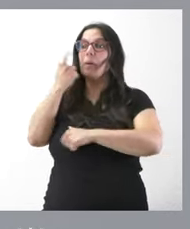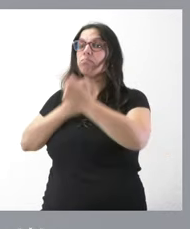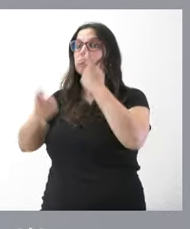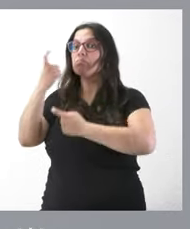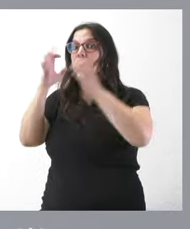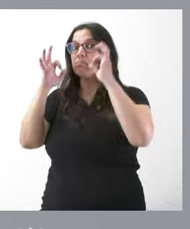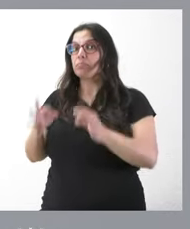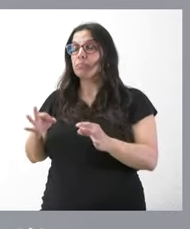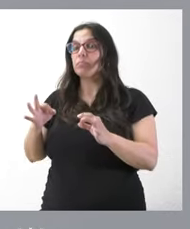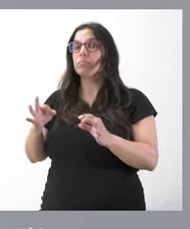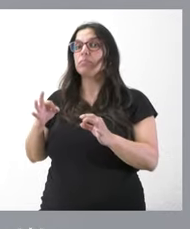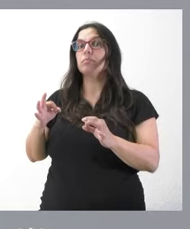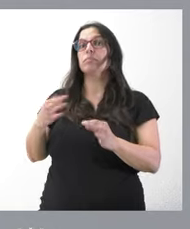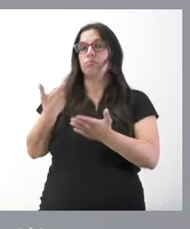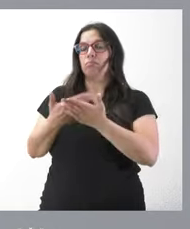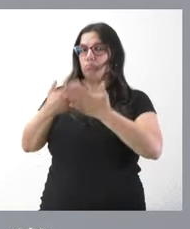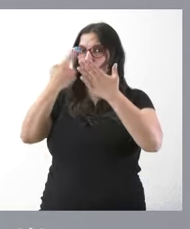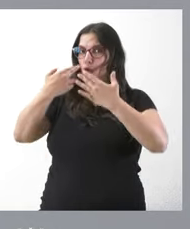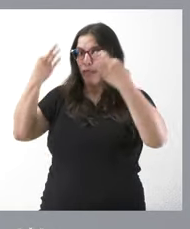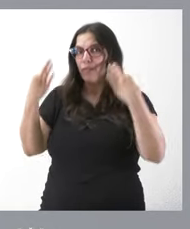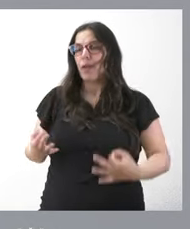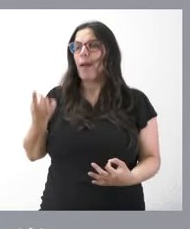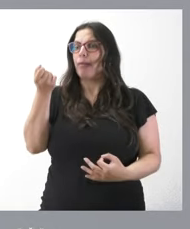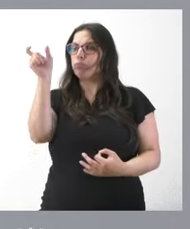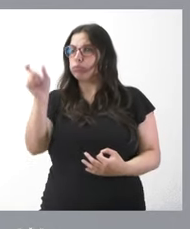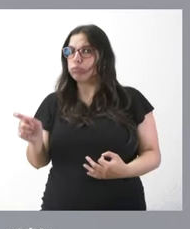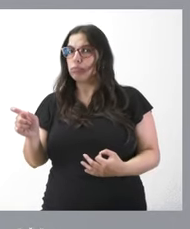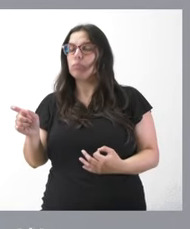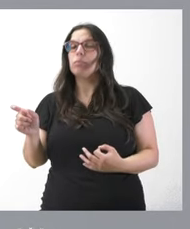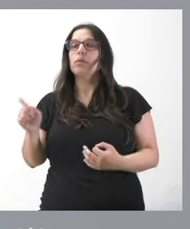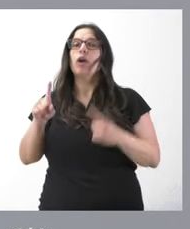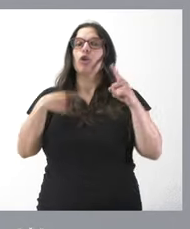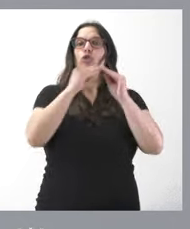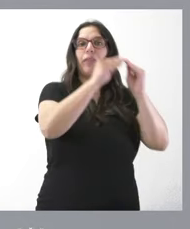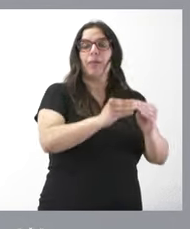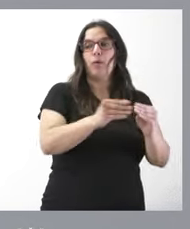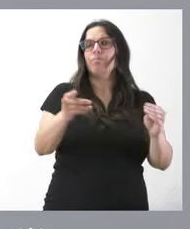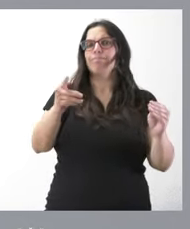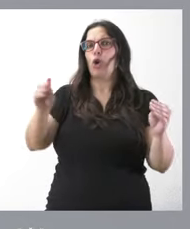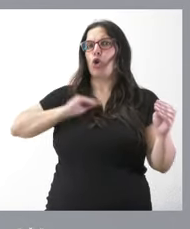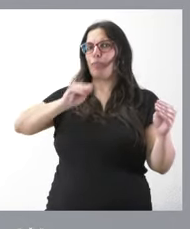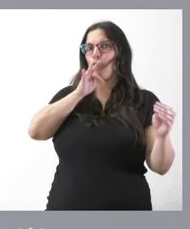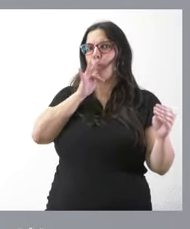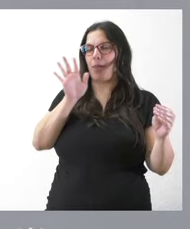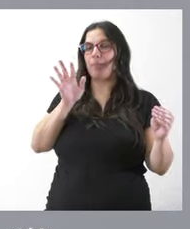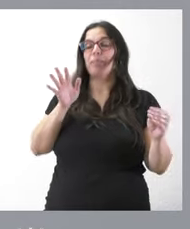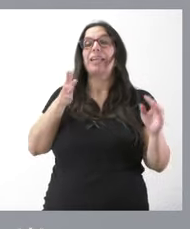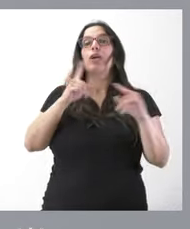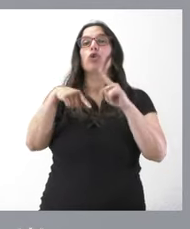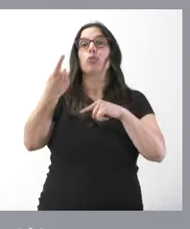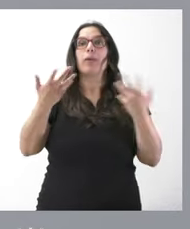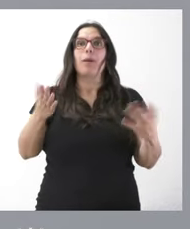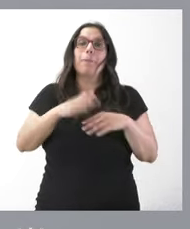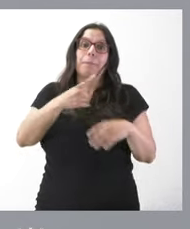Fiscal y Financiera si nos acreditó esas cantidades no están llegando la pregunta que usted hace ¿qué supone para nosotros? para nosotros